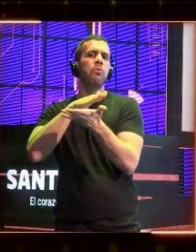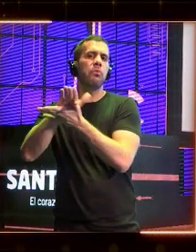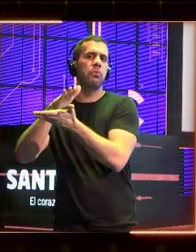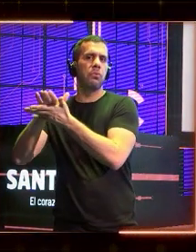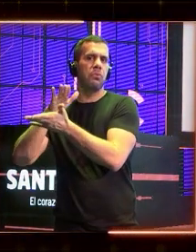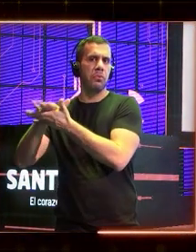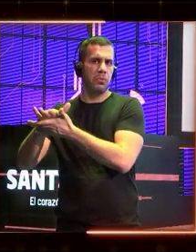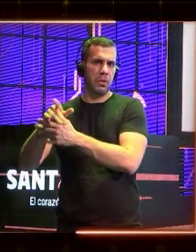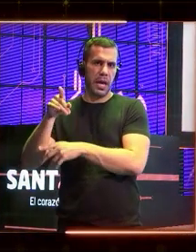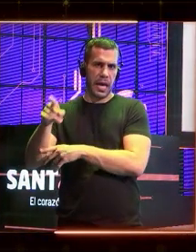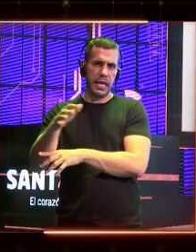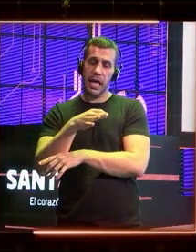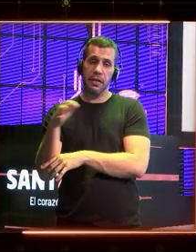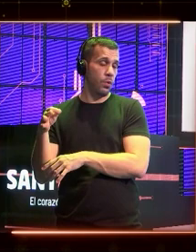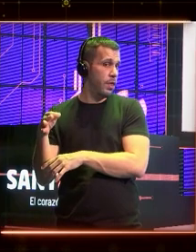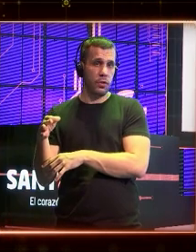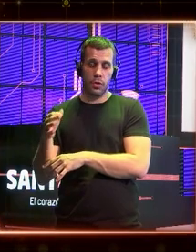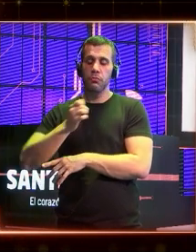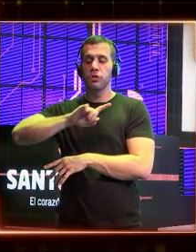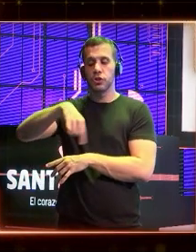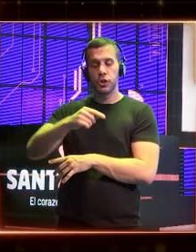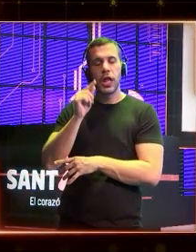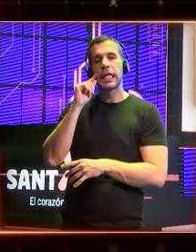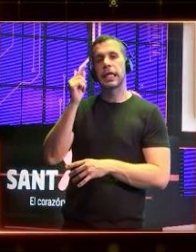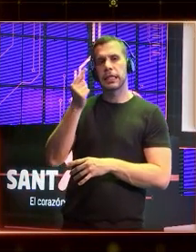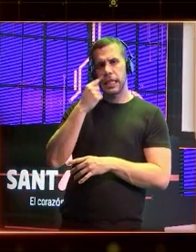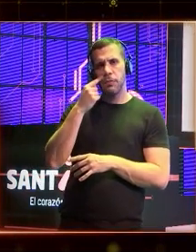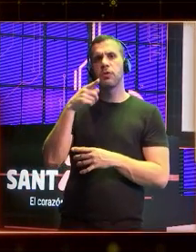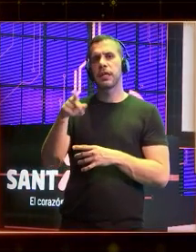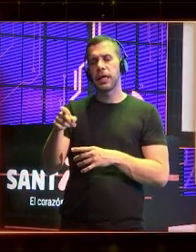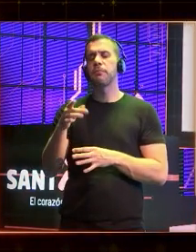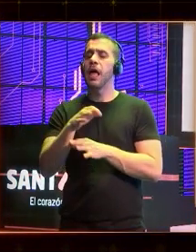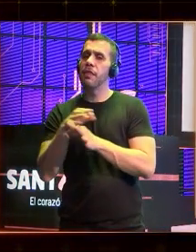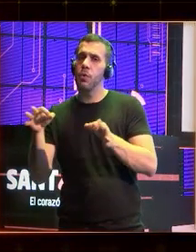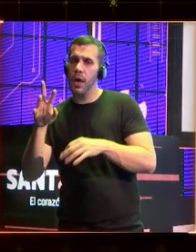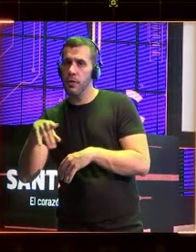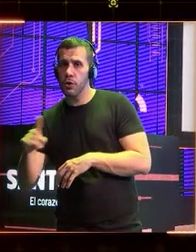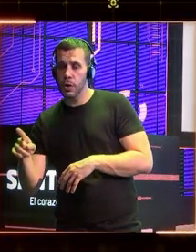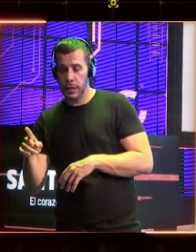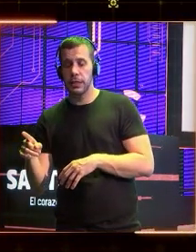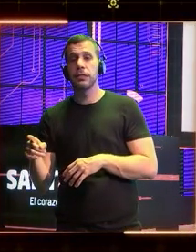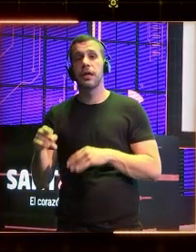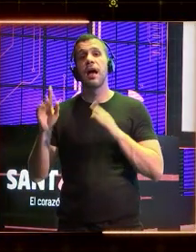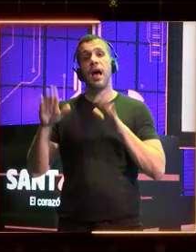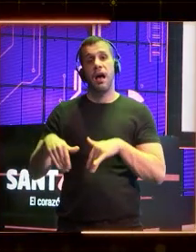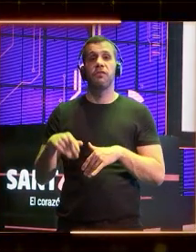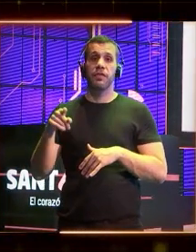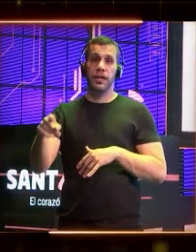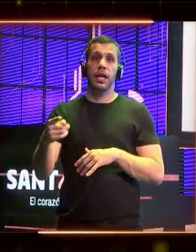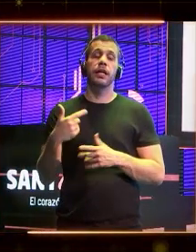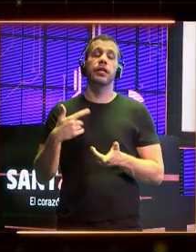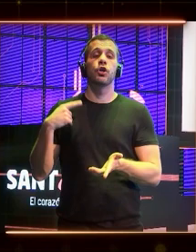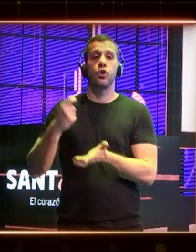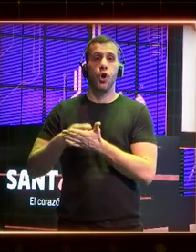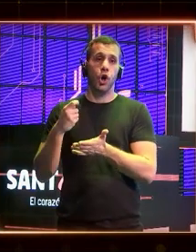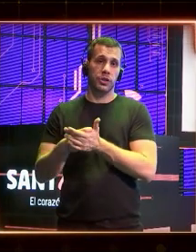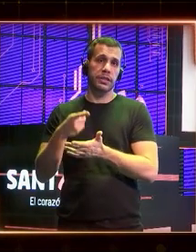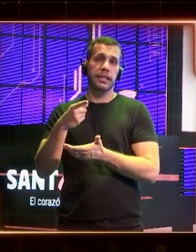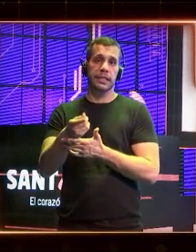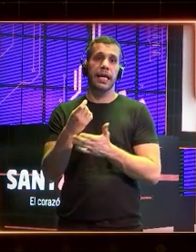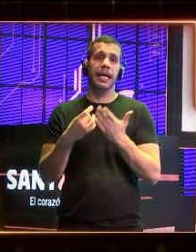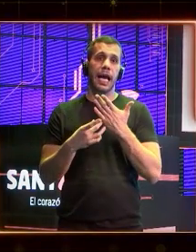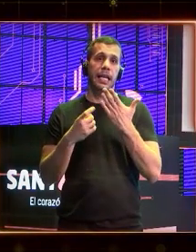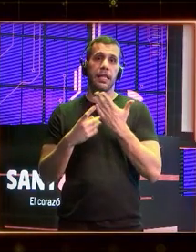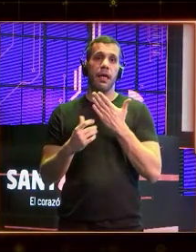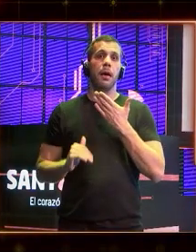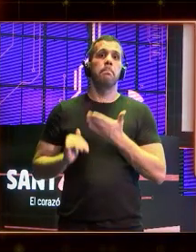que nosotros detectamos los defectos. Por lo tanto, nos externalizan los costes del control de calidad a nosotros y encima en